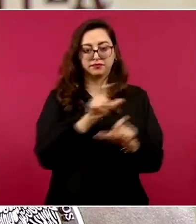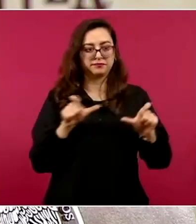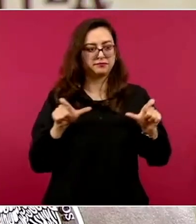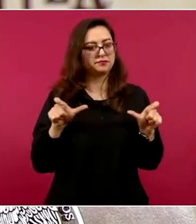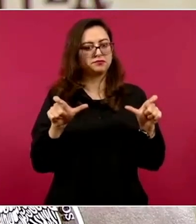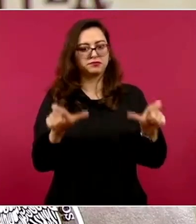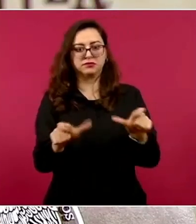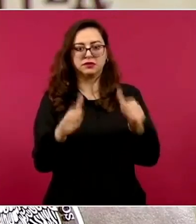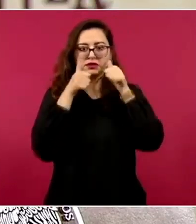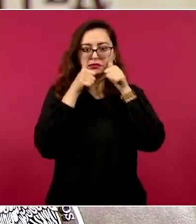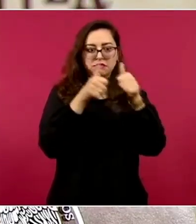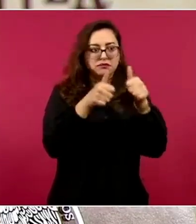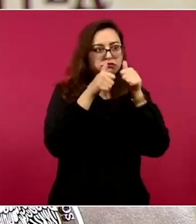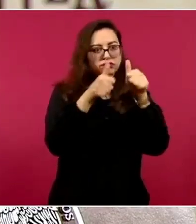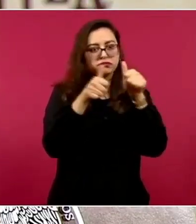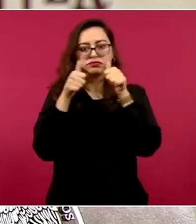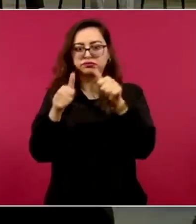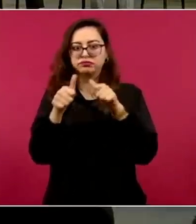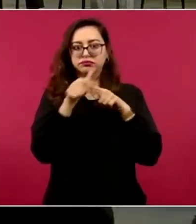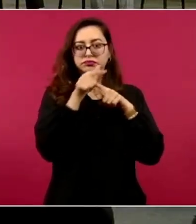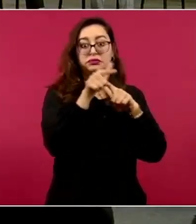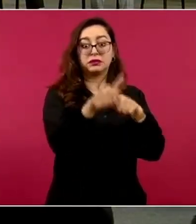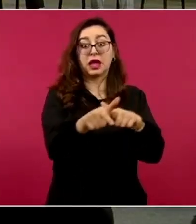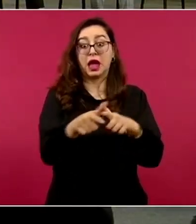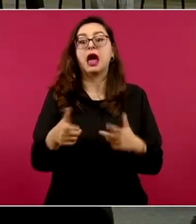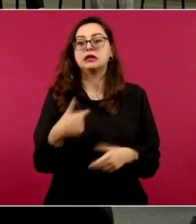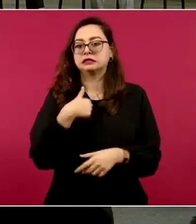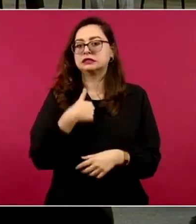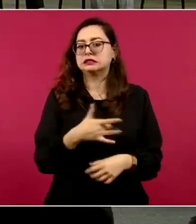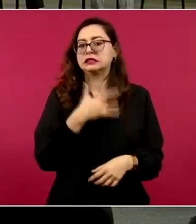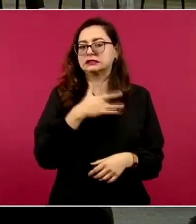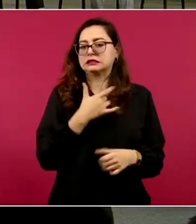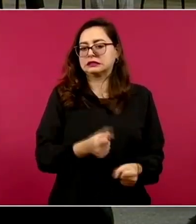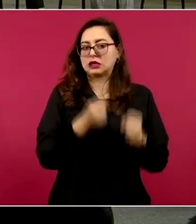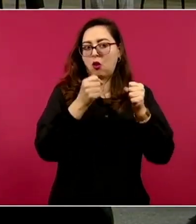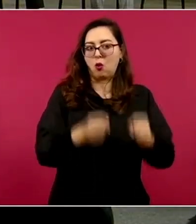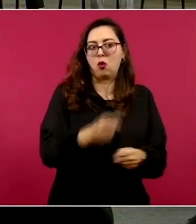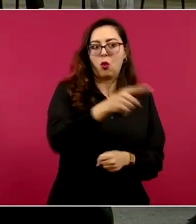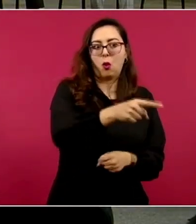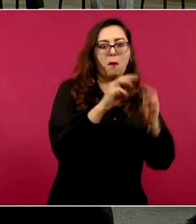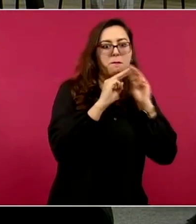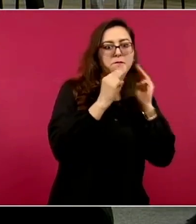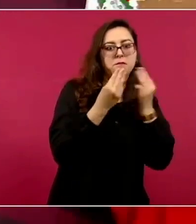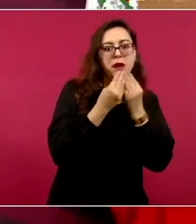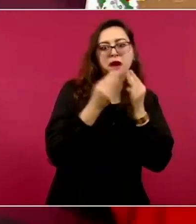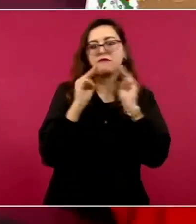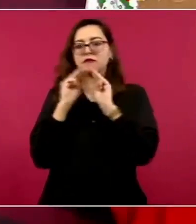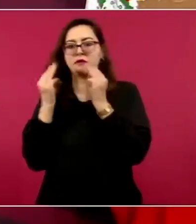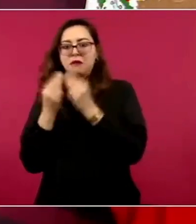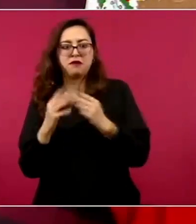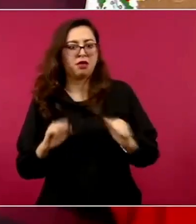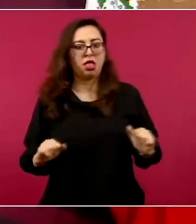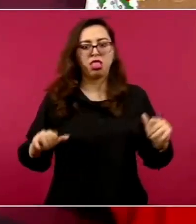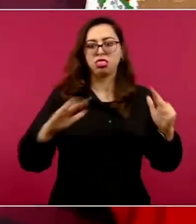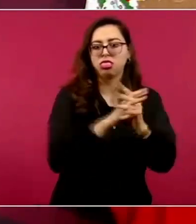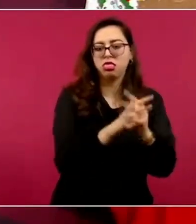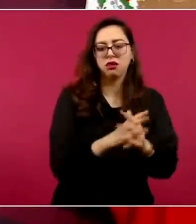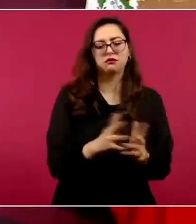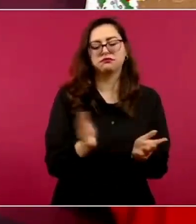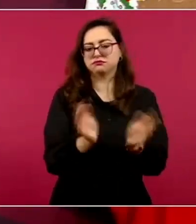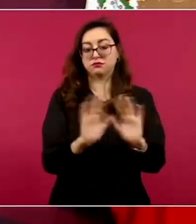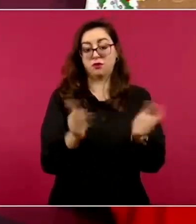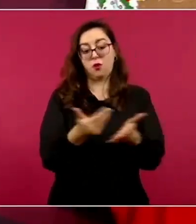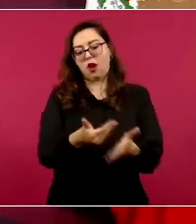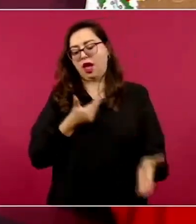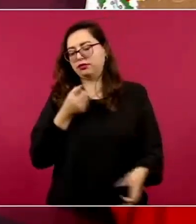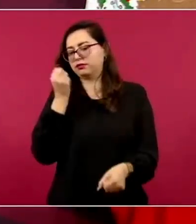operando. Pero no porque ya tengamos el informe o los datos de que vayan a hacer algo, sino es una medida